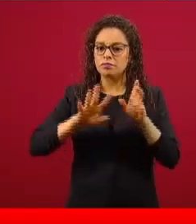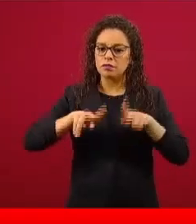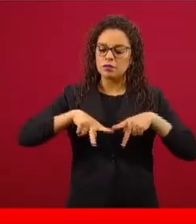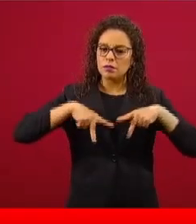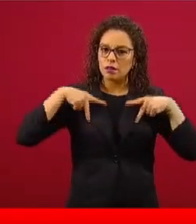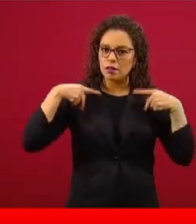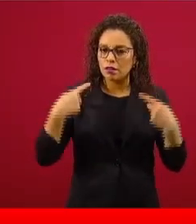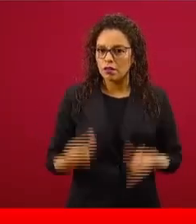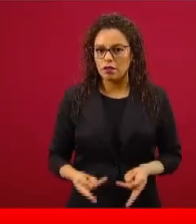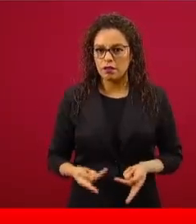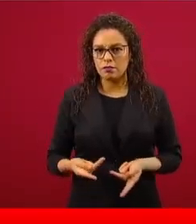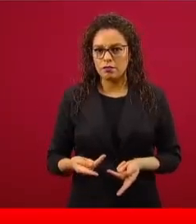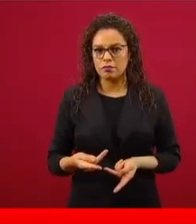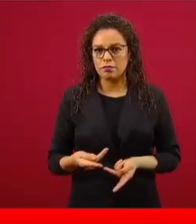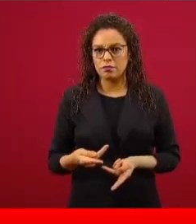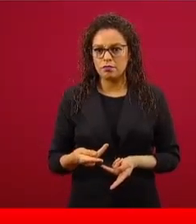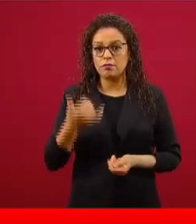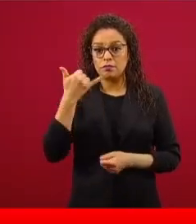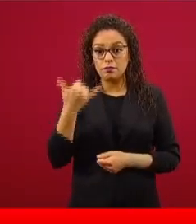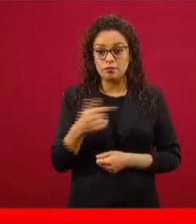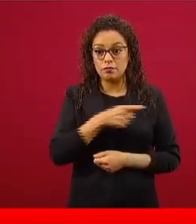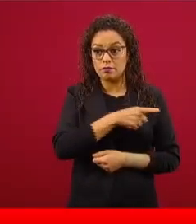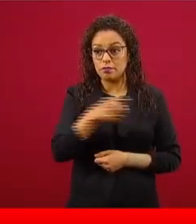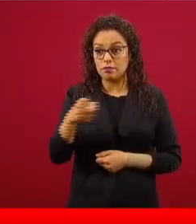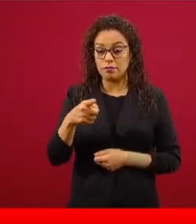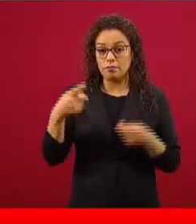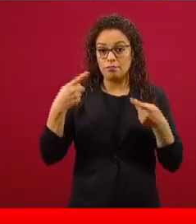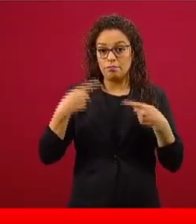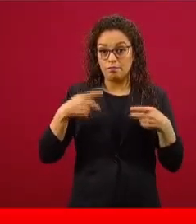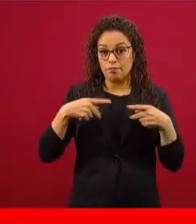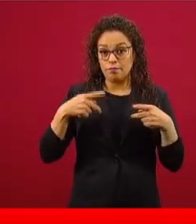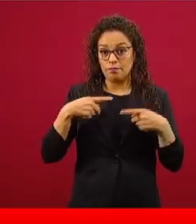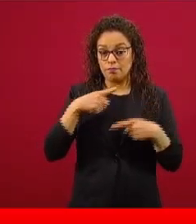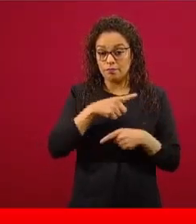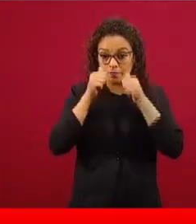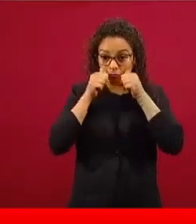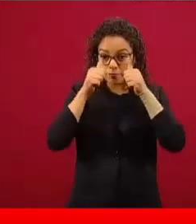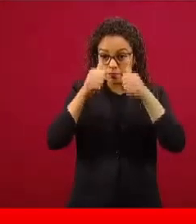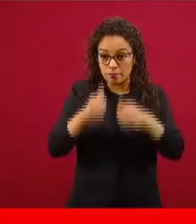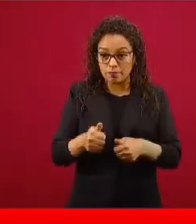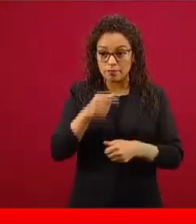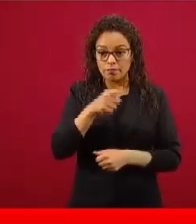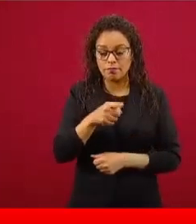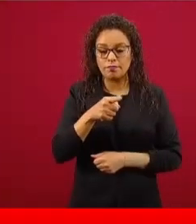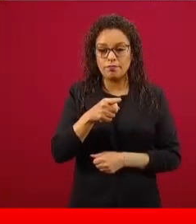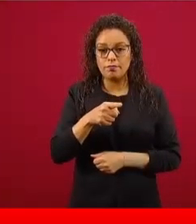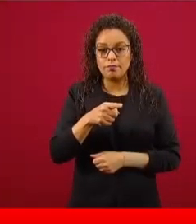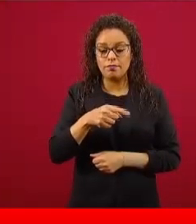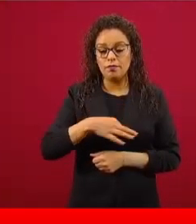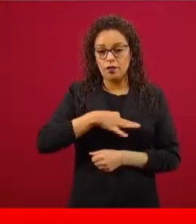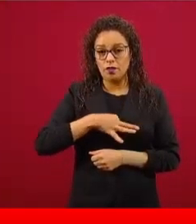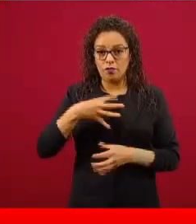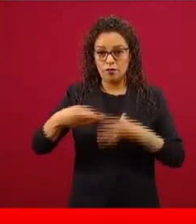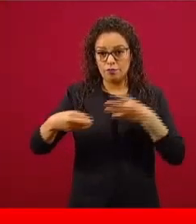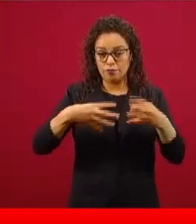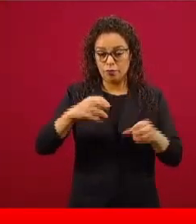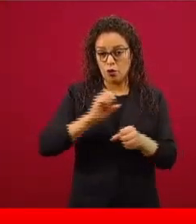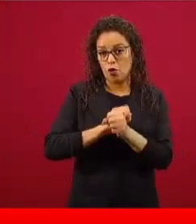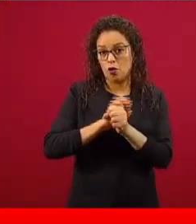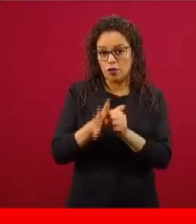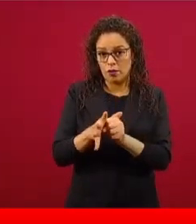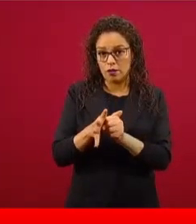criminalizan a las personas que viven o atienden el coronavirus. Los ataques a las enfermeras, a los